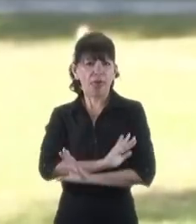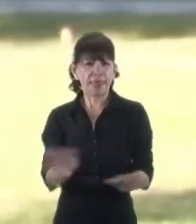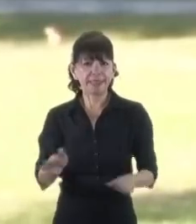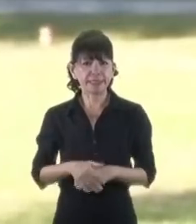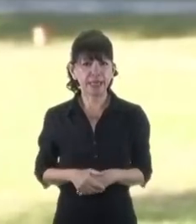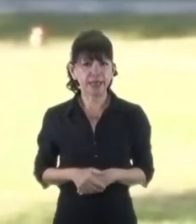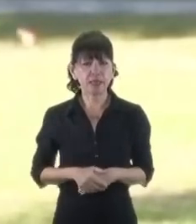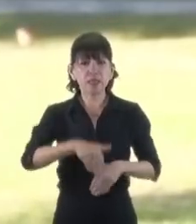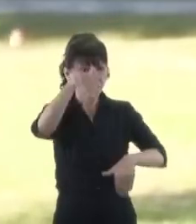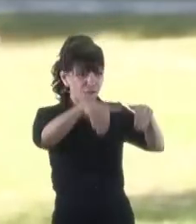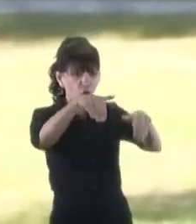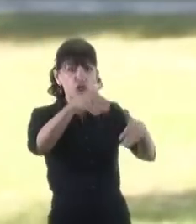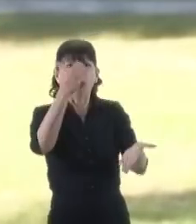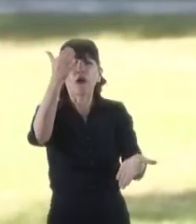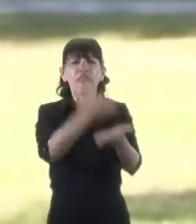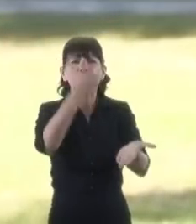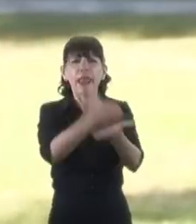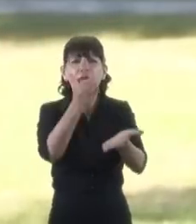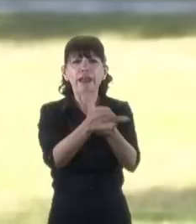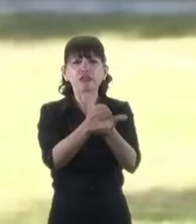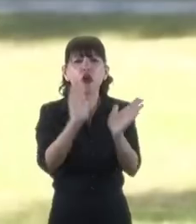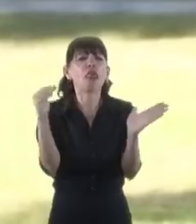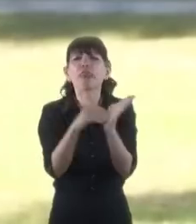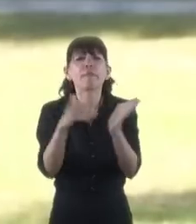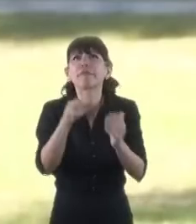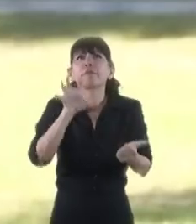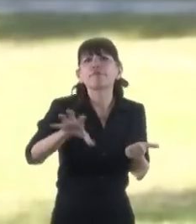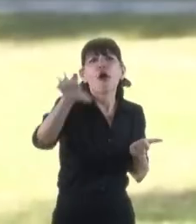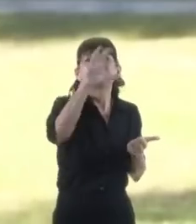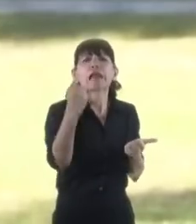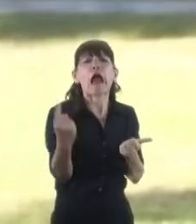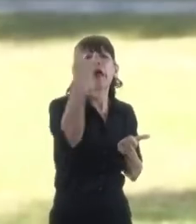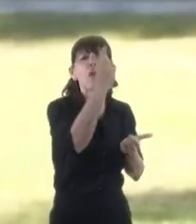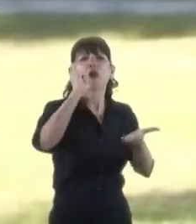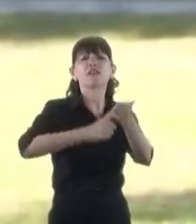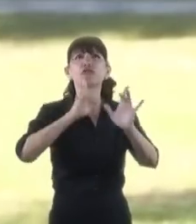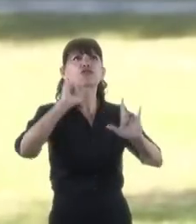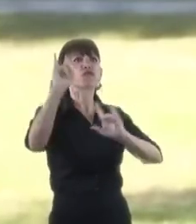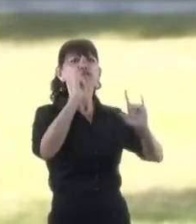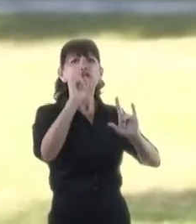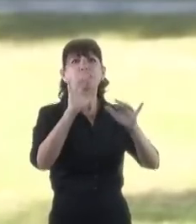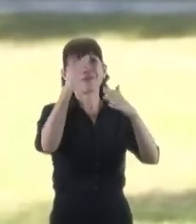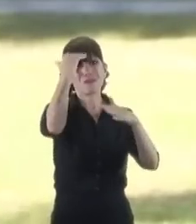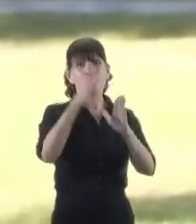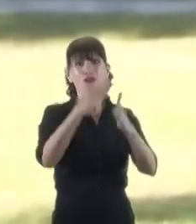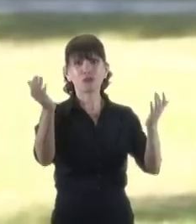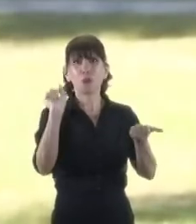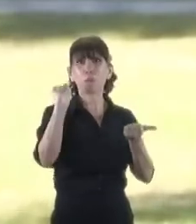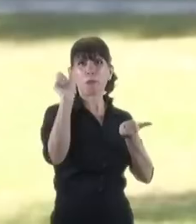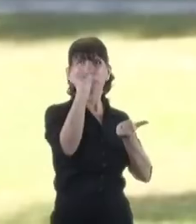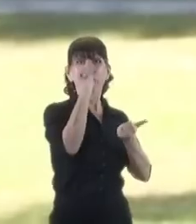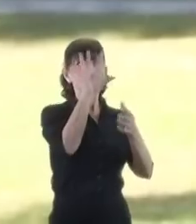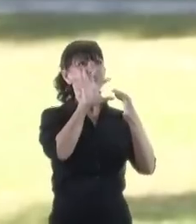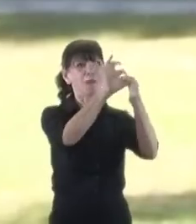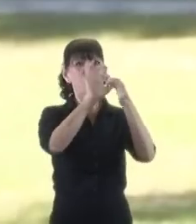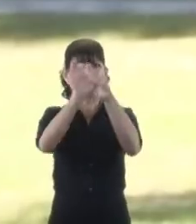ejercido de la manera en que cada provincia ha decidido hacerlo de acuerdo con su constitución es uno de los